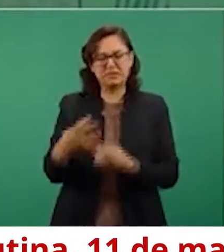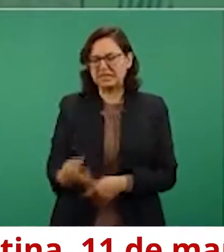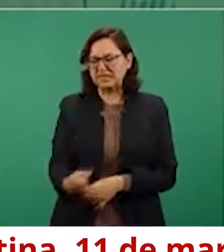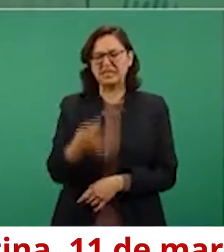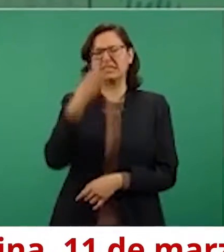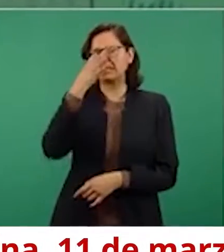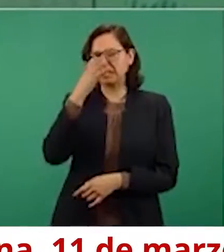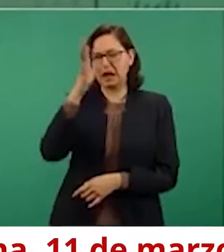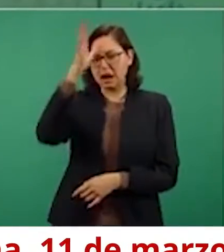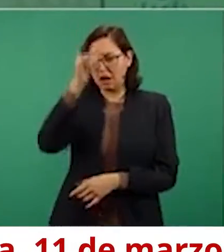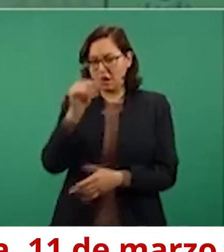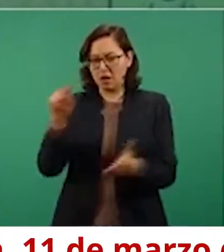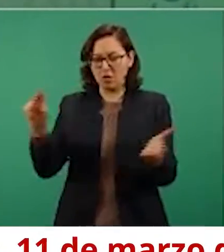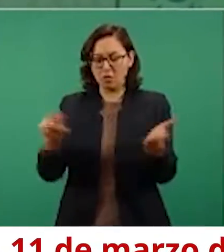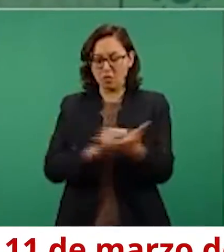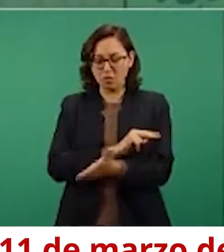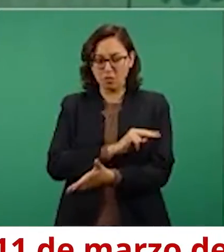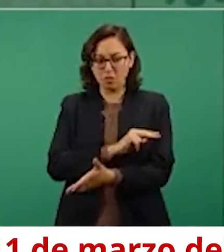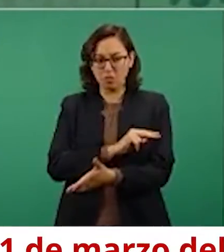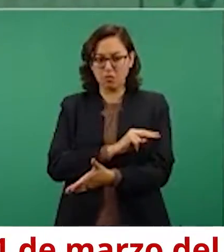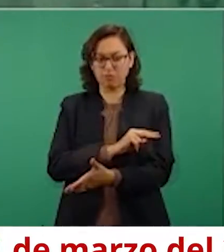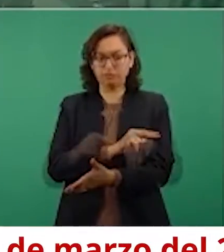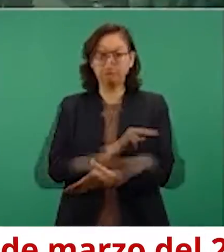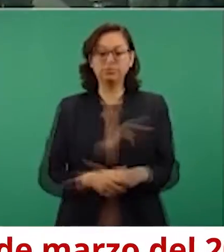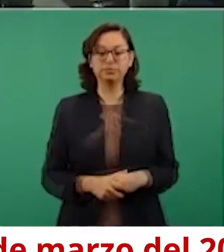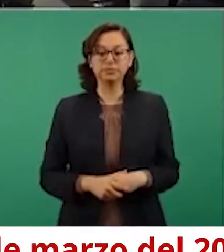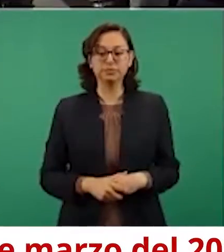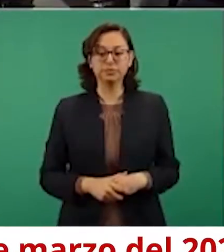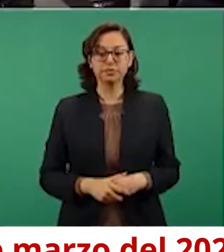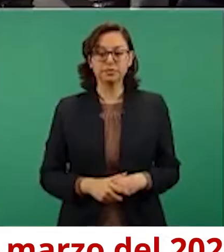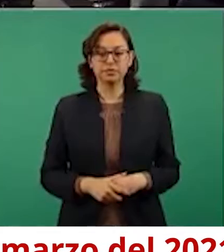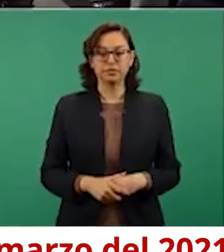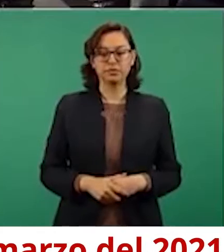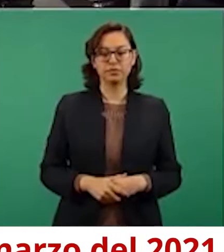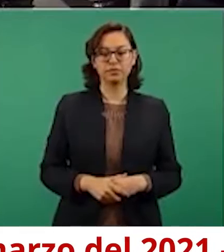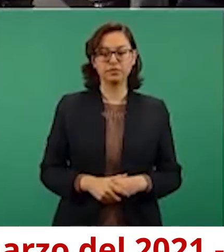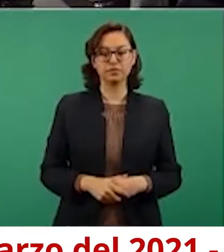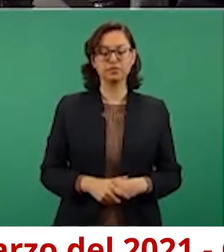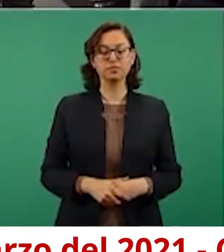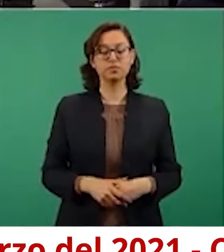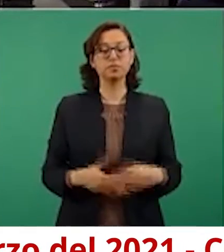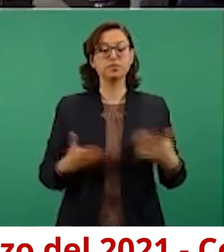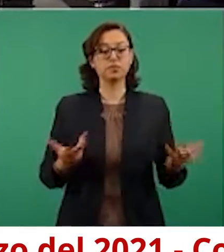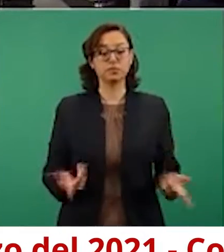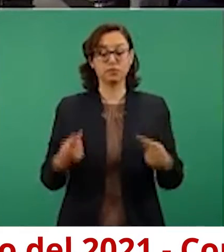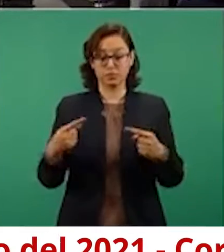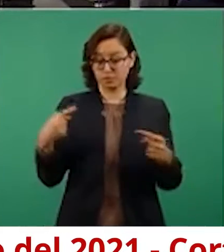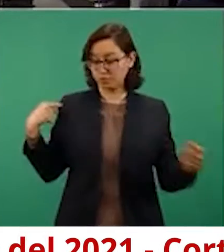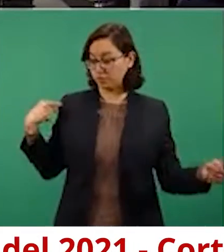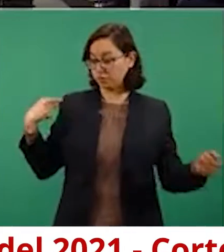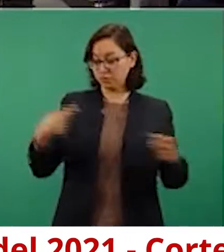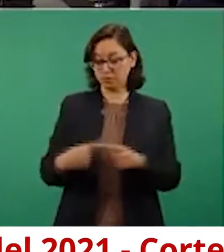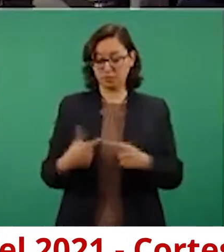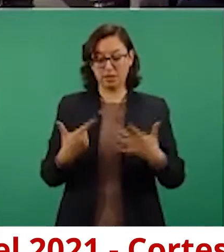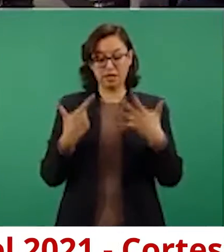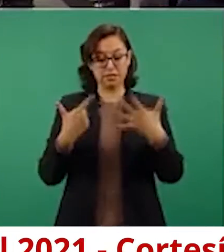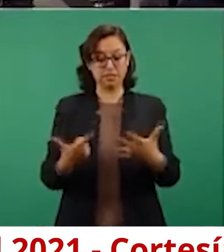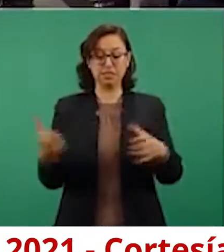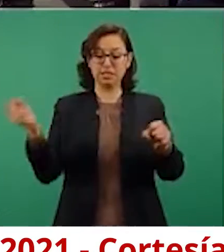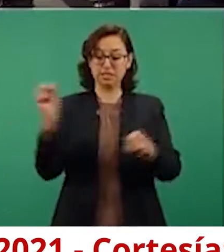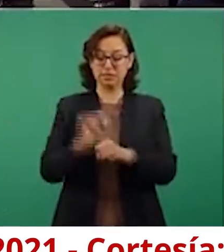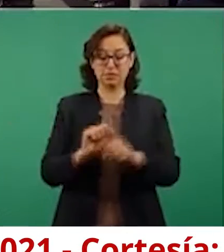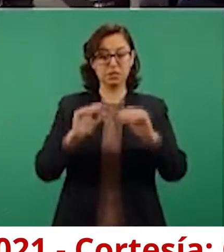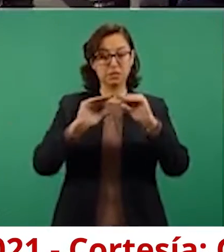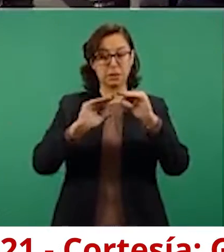vacunas adicionales. Estas siete semanas que llevamos en descenso se mantienen, es un